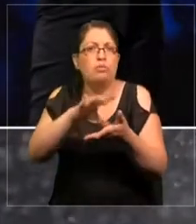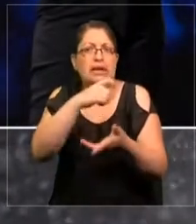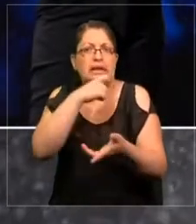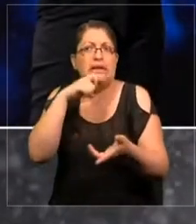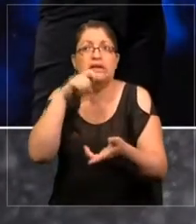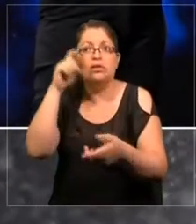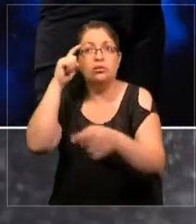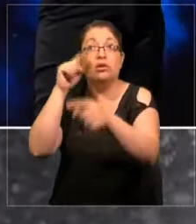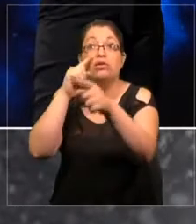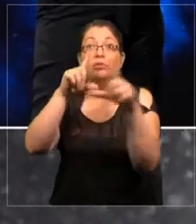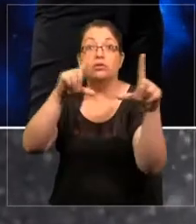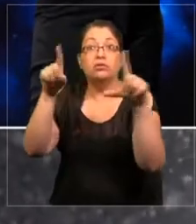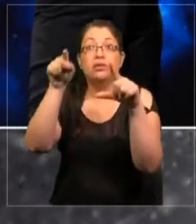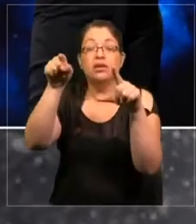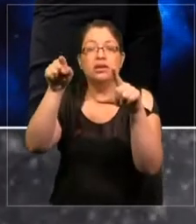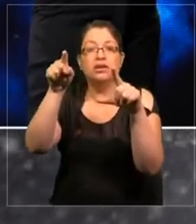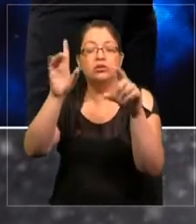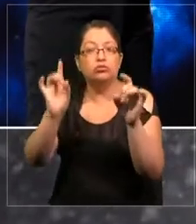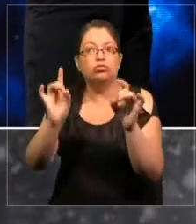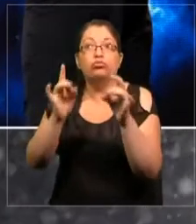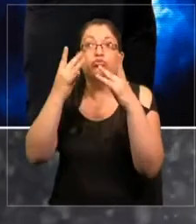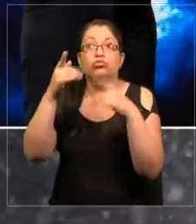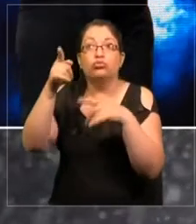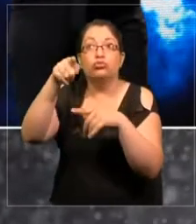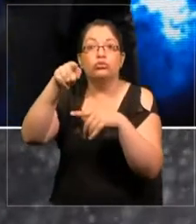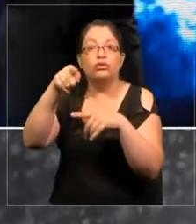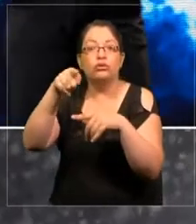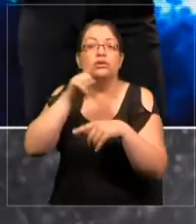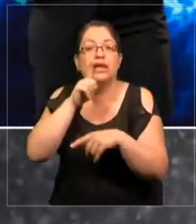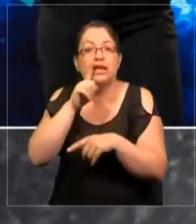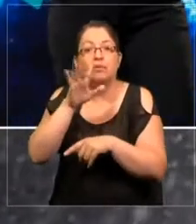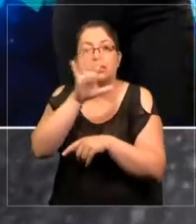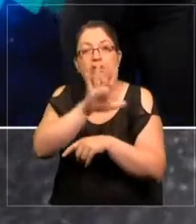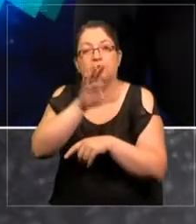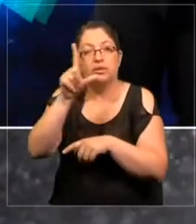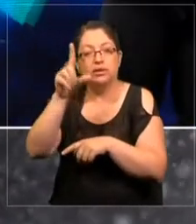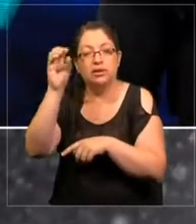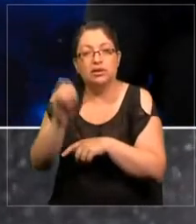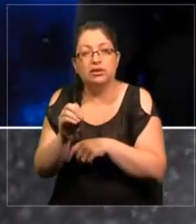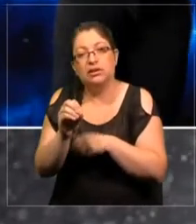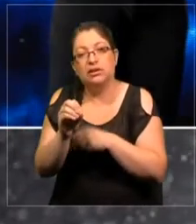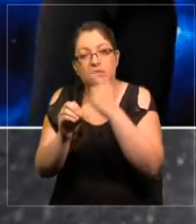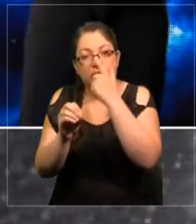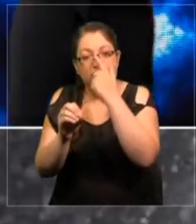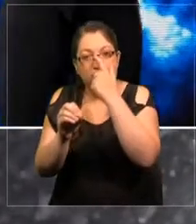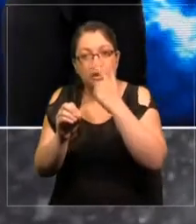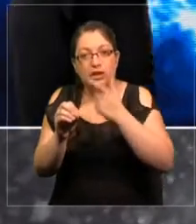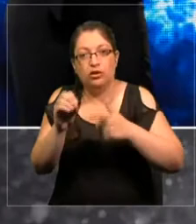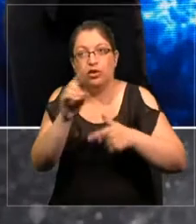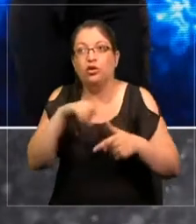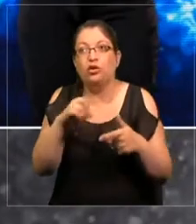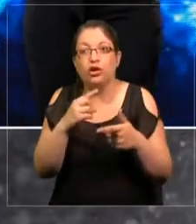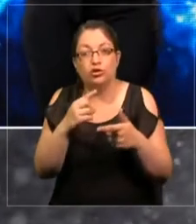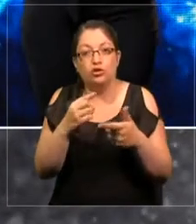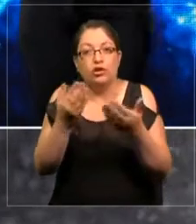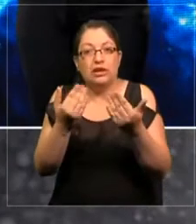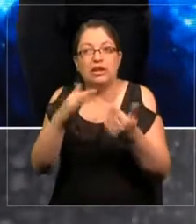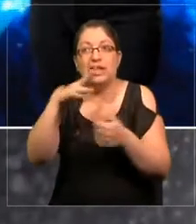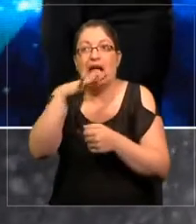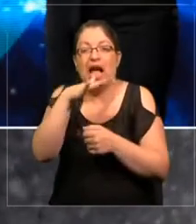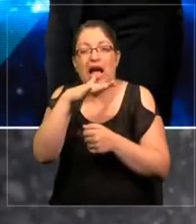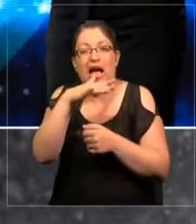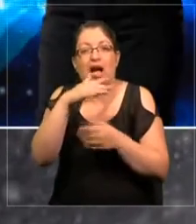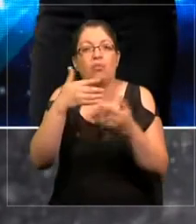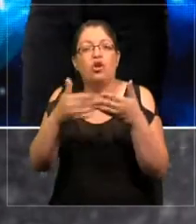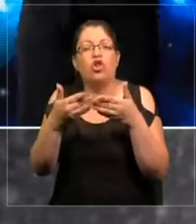vemos esto de manera sorprendente, tenemos 57% de nuestra demanda hídrica que va hacia